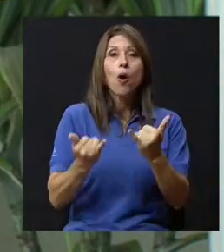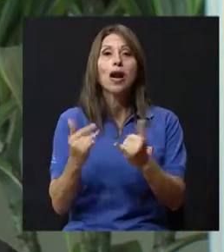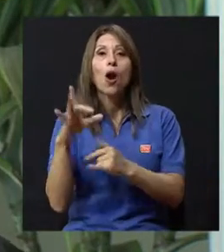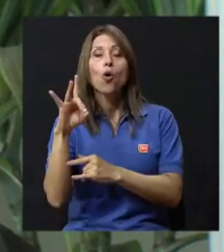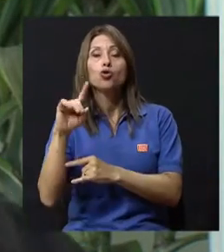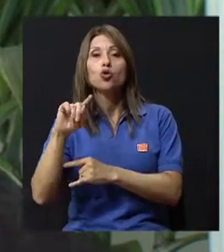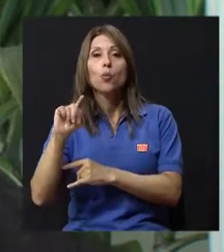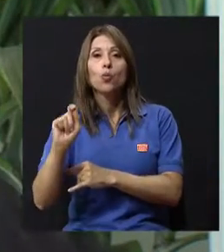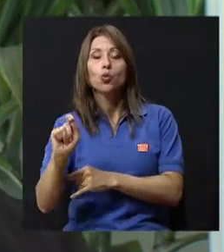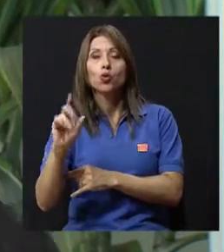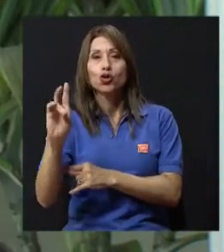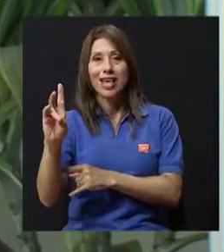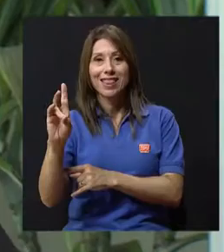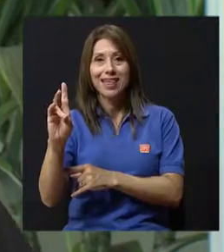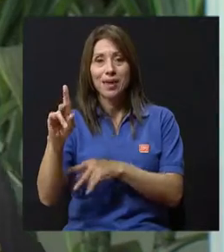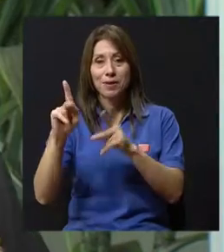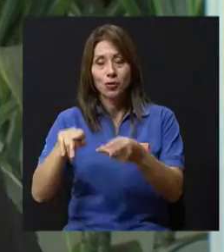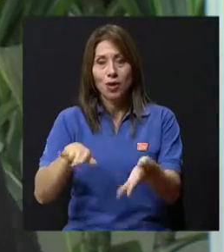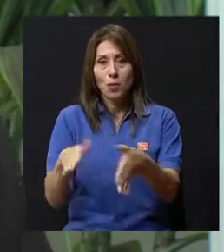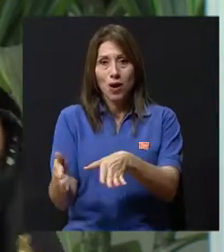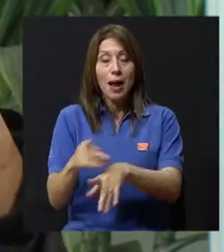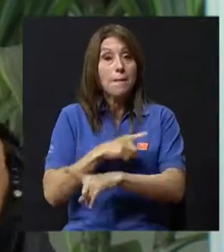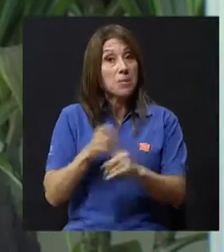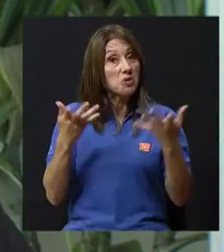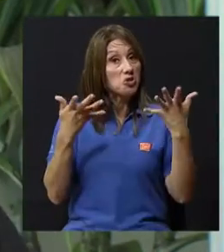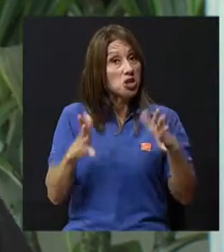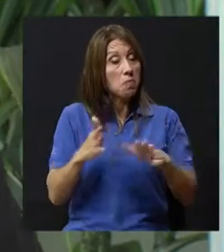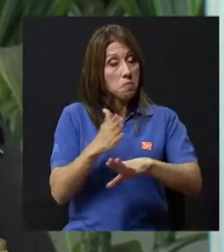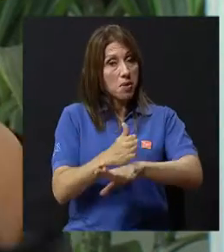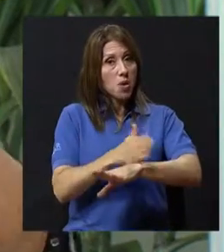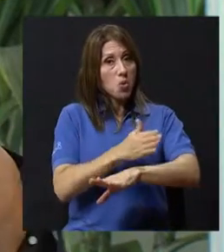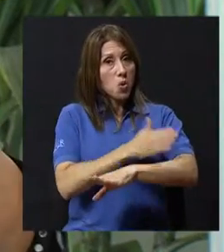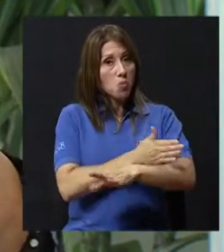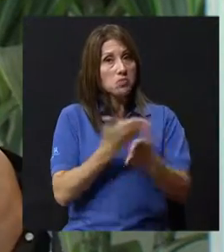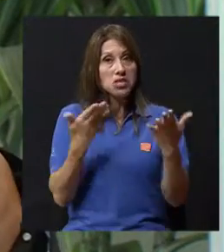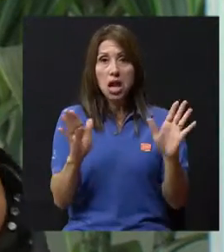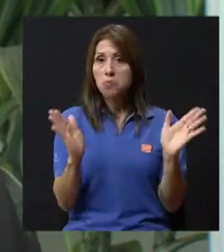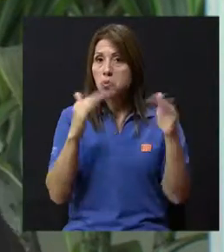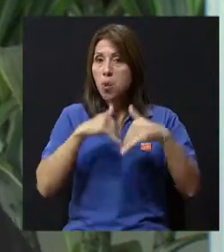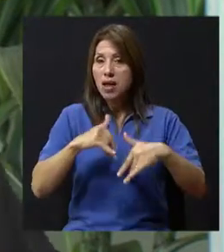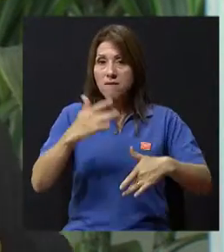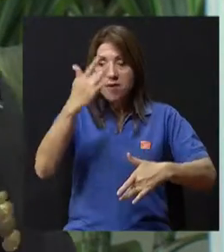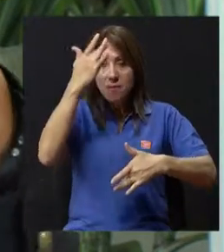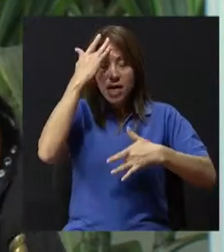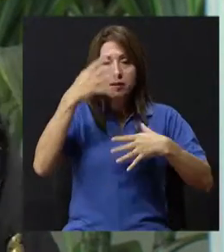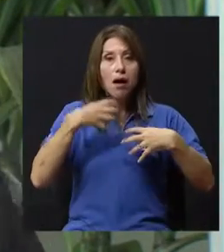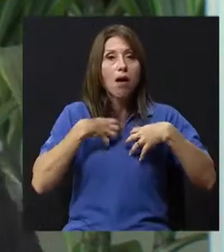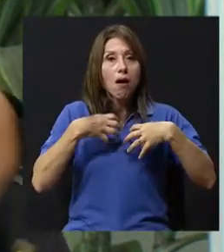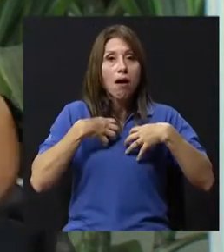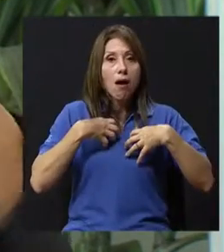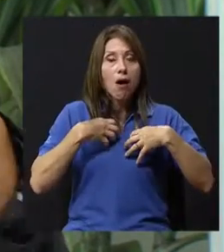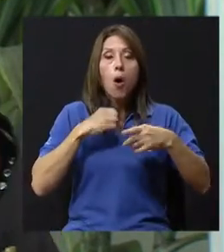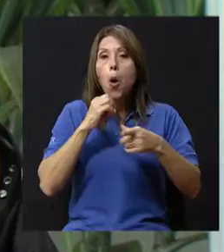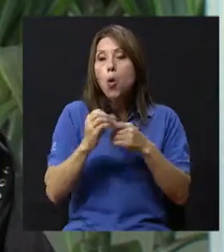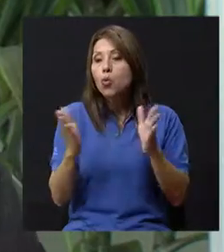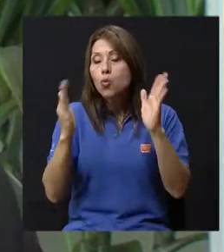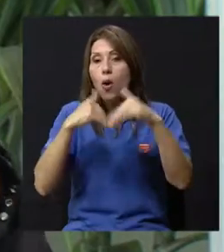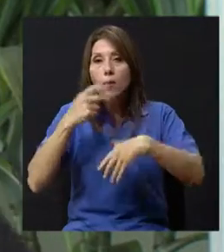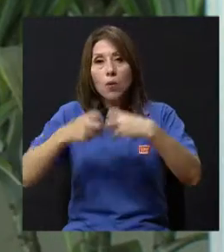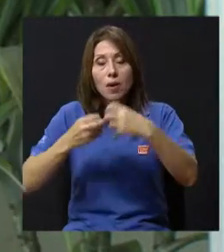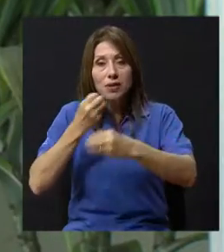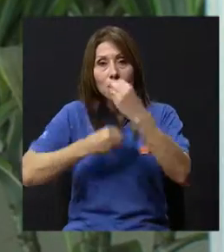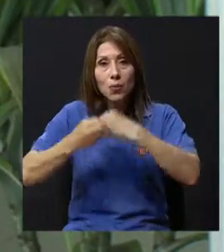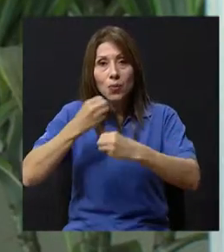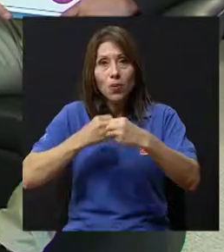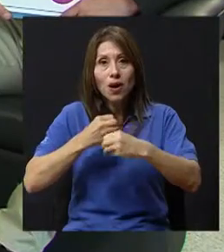Pero a partir de que empezaron a mejorar las enfermedades infecciosas, la desnutrición en nuestro país, empezaron a aflorar las enfermedades